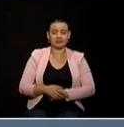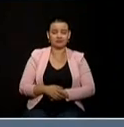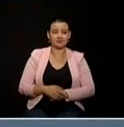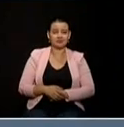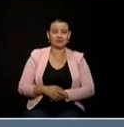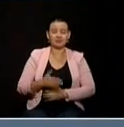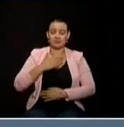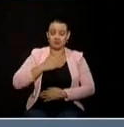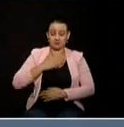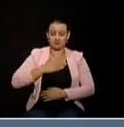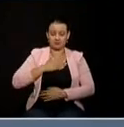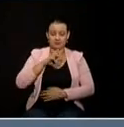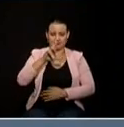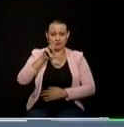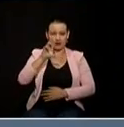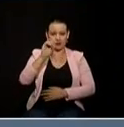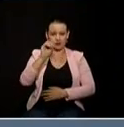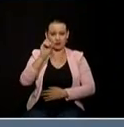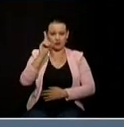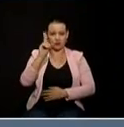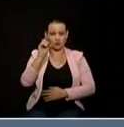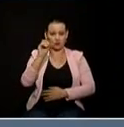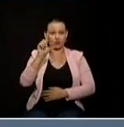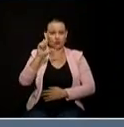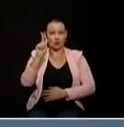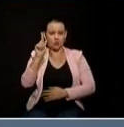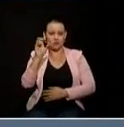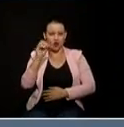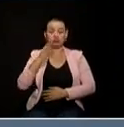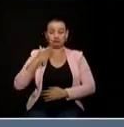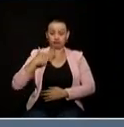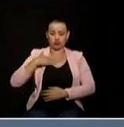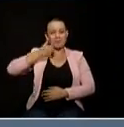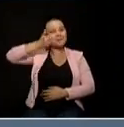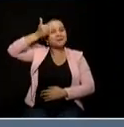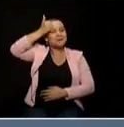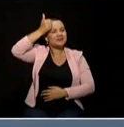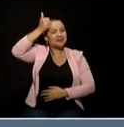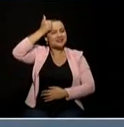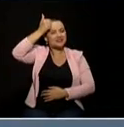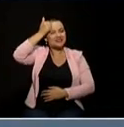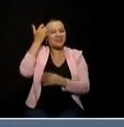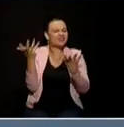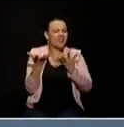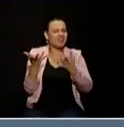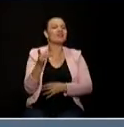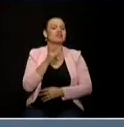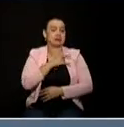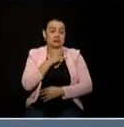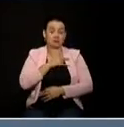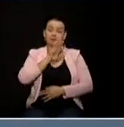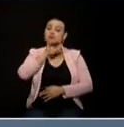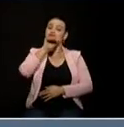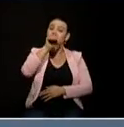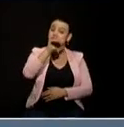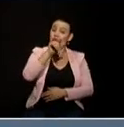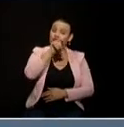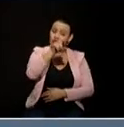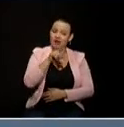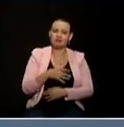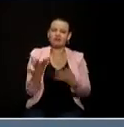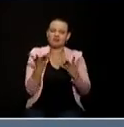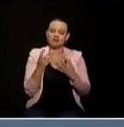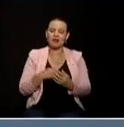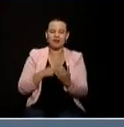soy rodolfo correa un profesor universitario y le hablo a usted a usted que está sentado ahí que no